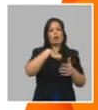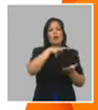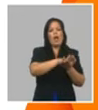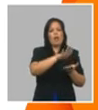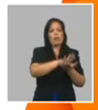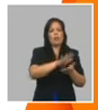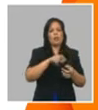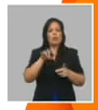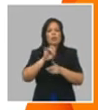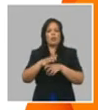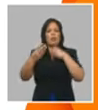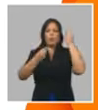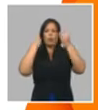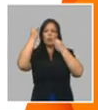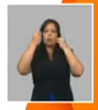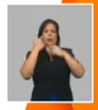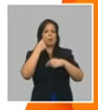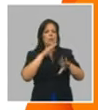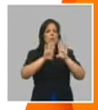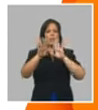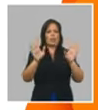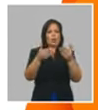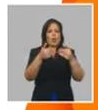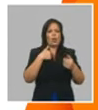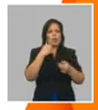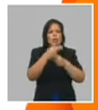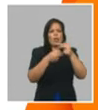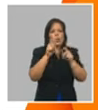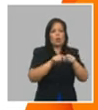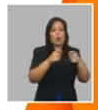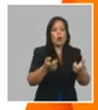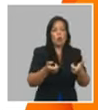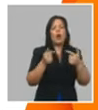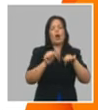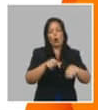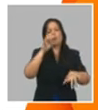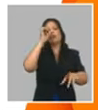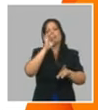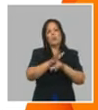¿Qué es la